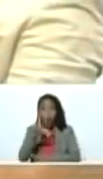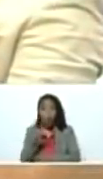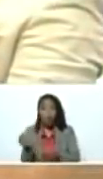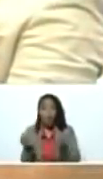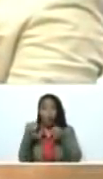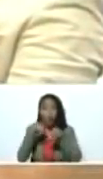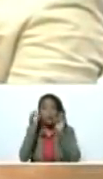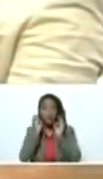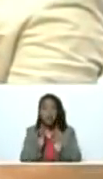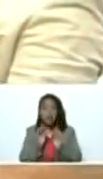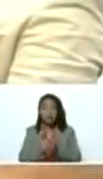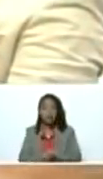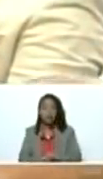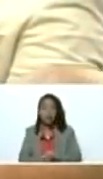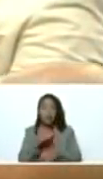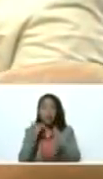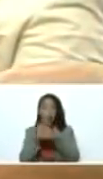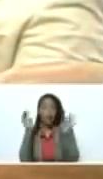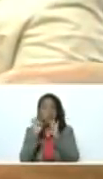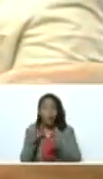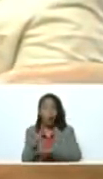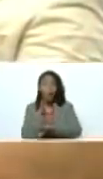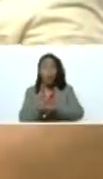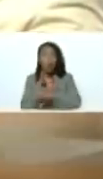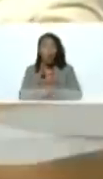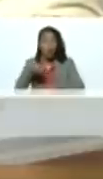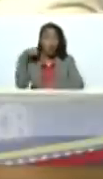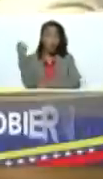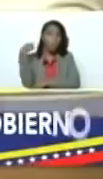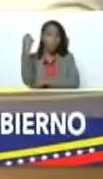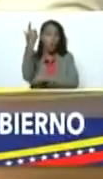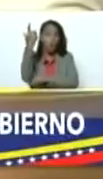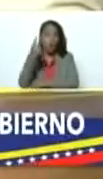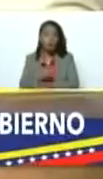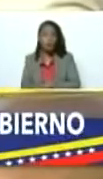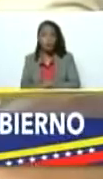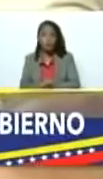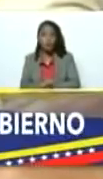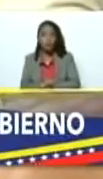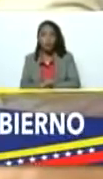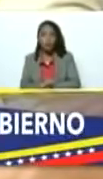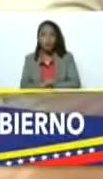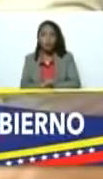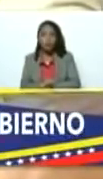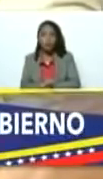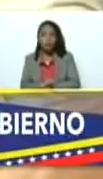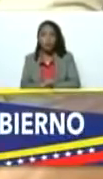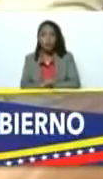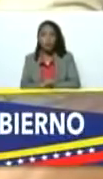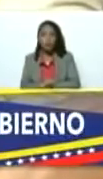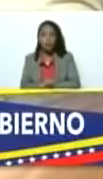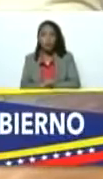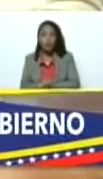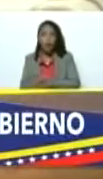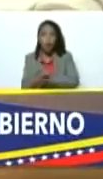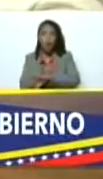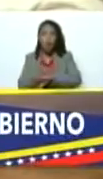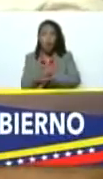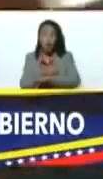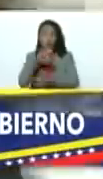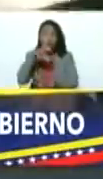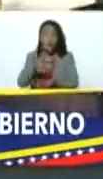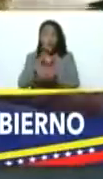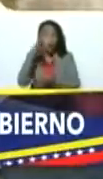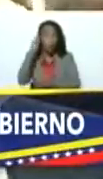Igualmente, gobernador de La PURE, Eduardo Piñate. El gobernador del